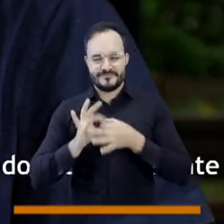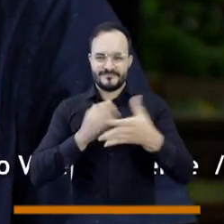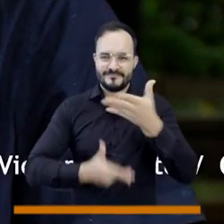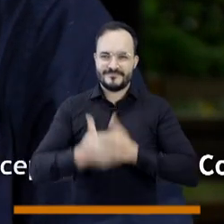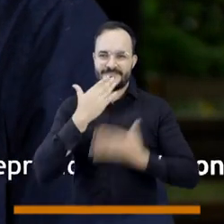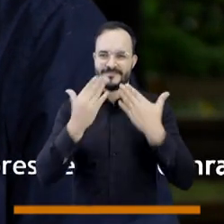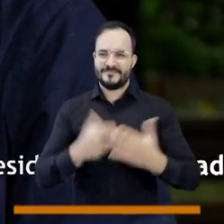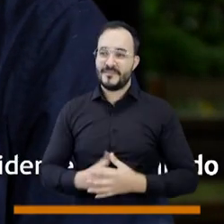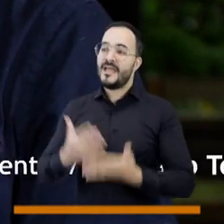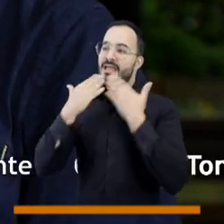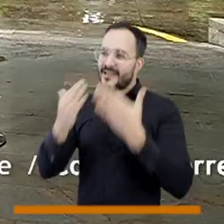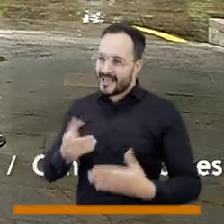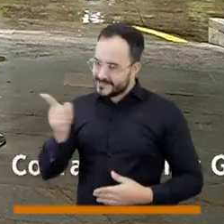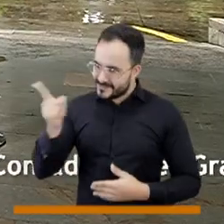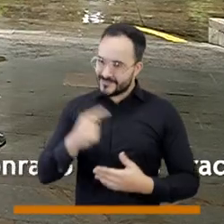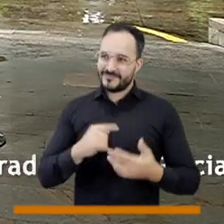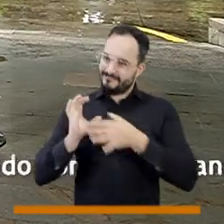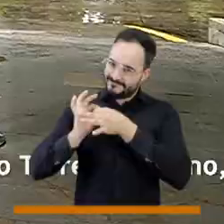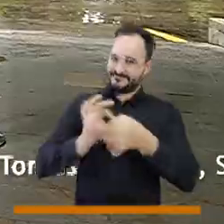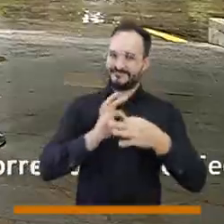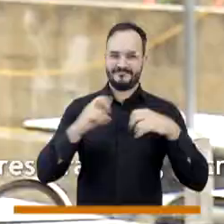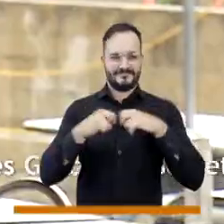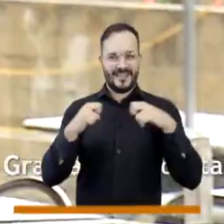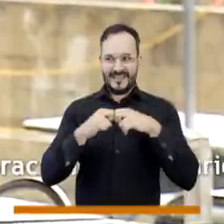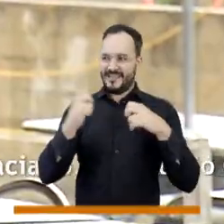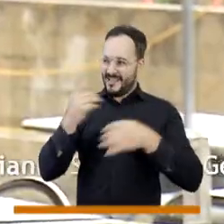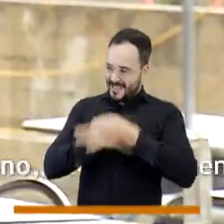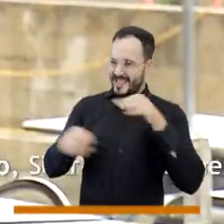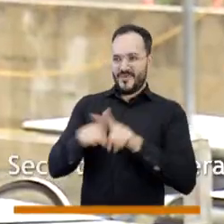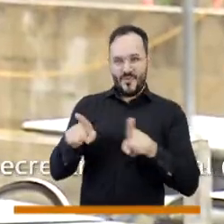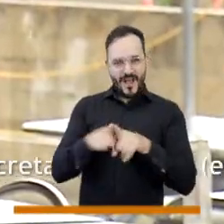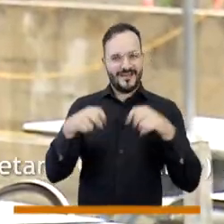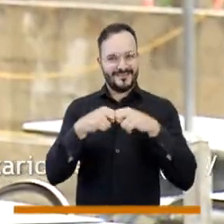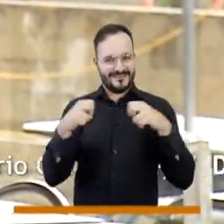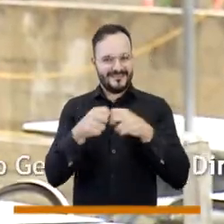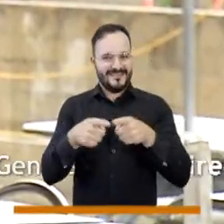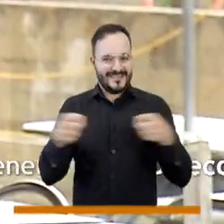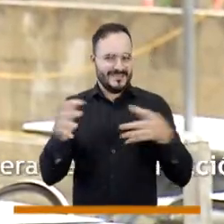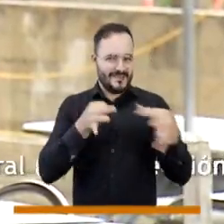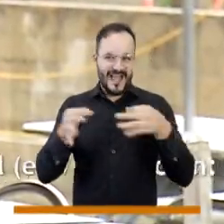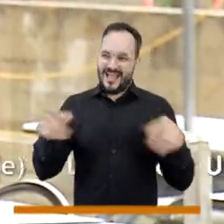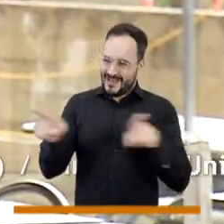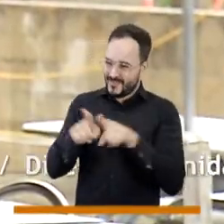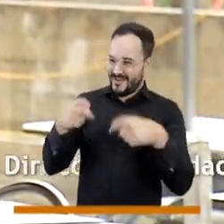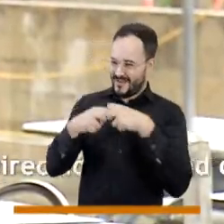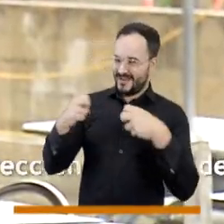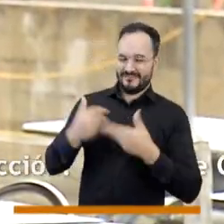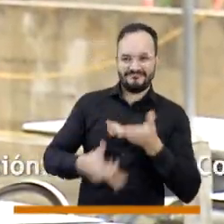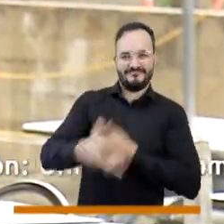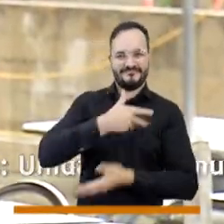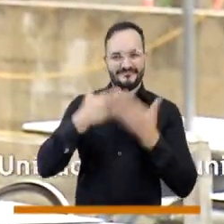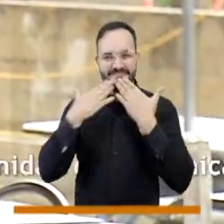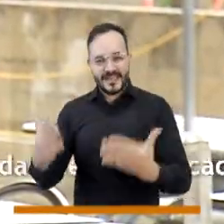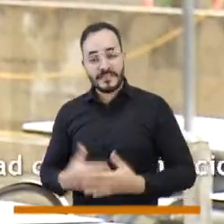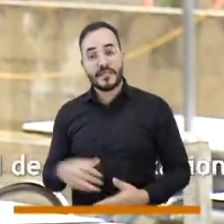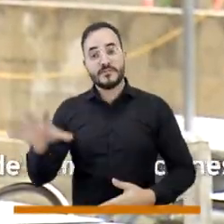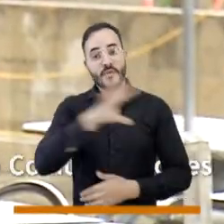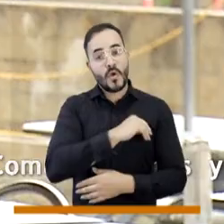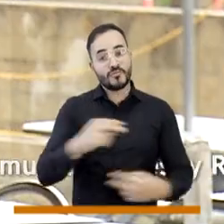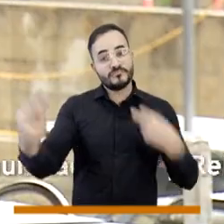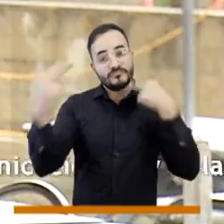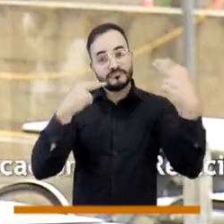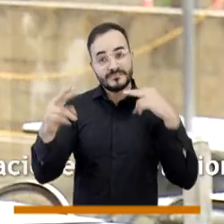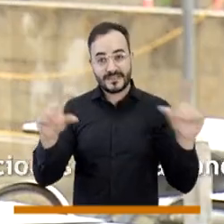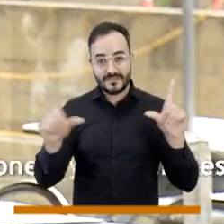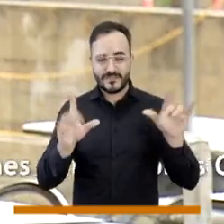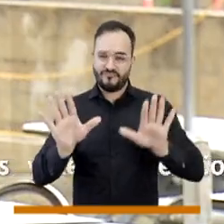por querer aprender estos temas y por lograr conectarnos con la energía de toda esta información de hoy a ustedes queridos